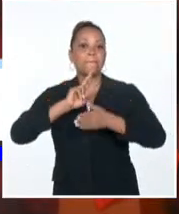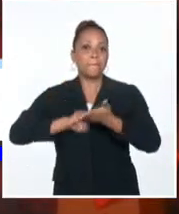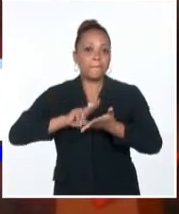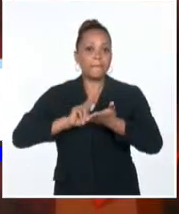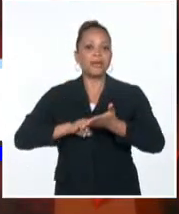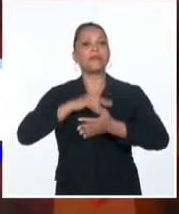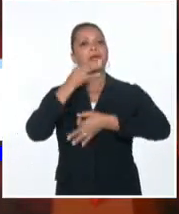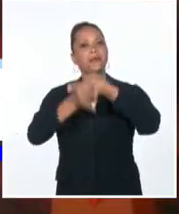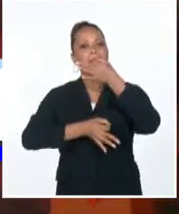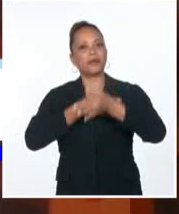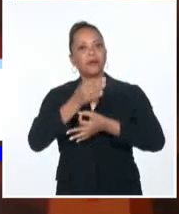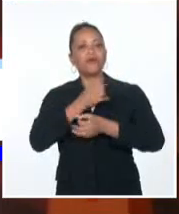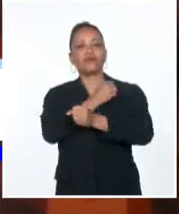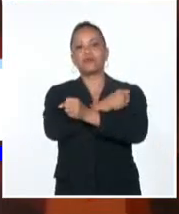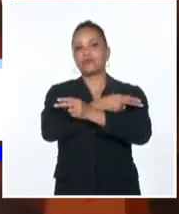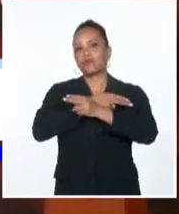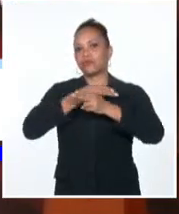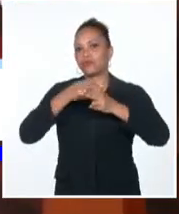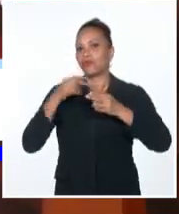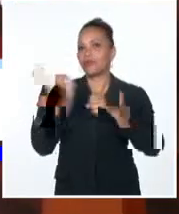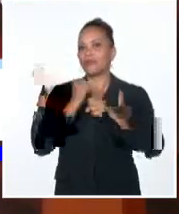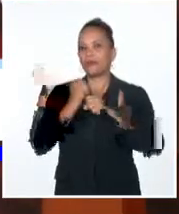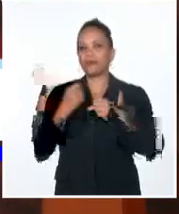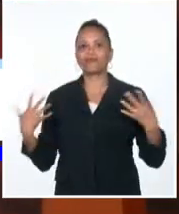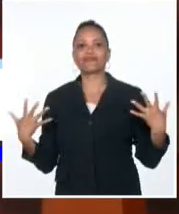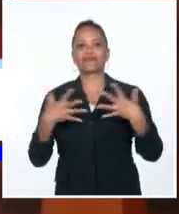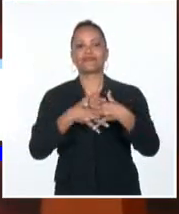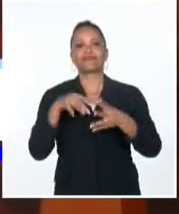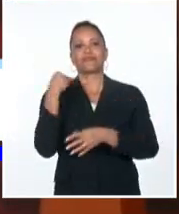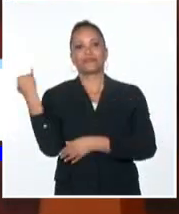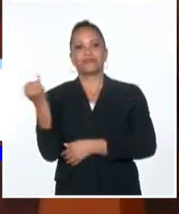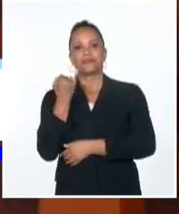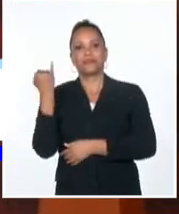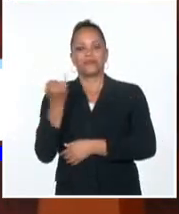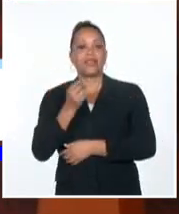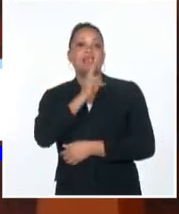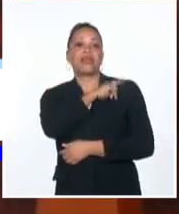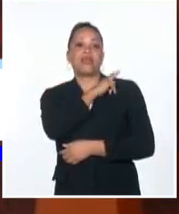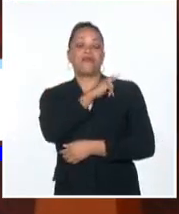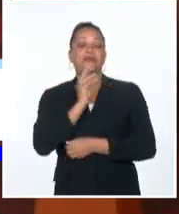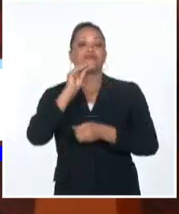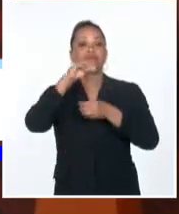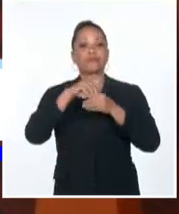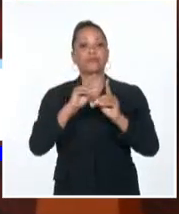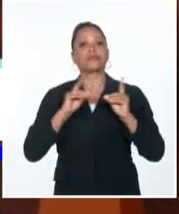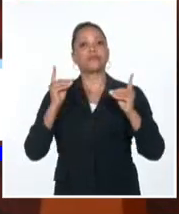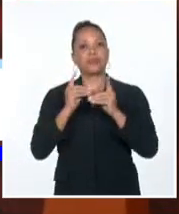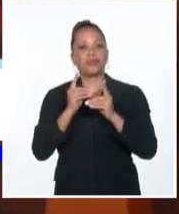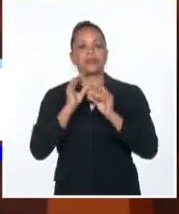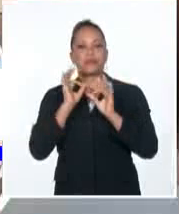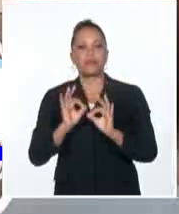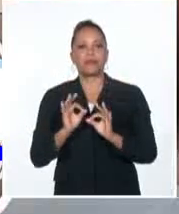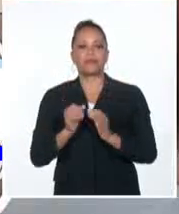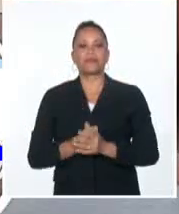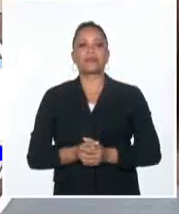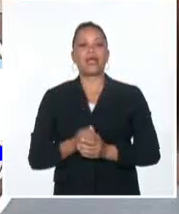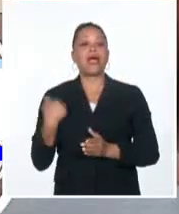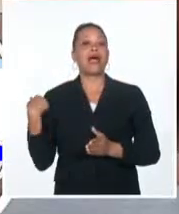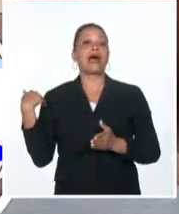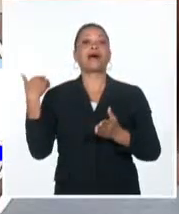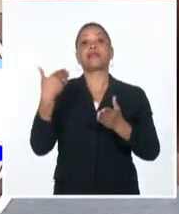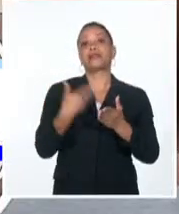se refirió a su amplia experiencia en las relaciones internacionales, en cargos dentro de Naciones Unidas y la propia CEPAL. Hasta ahora,